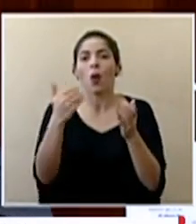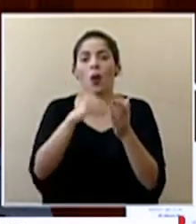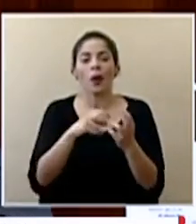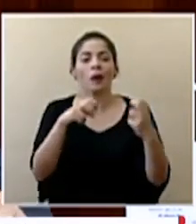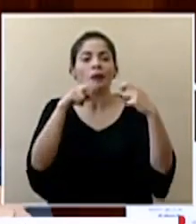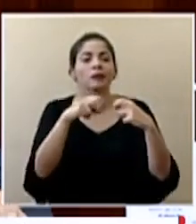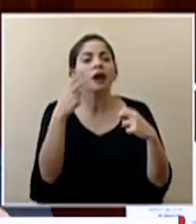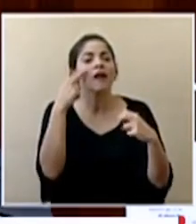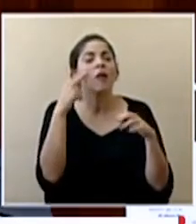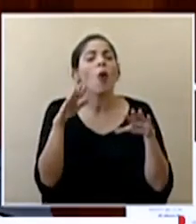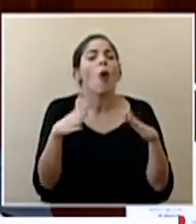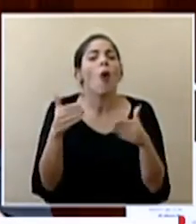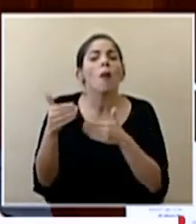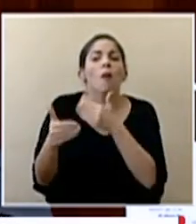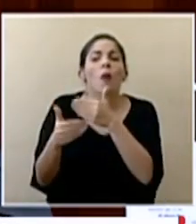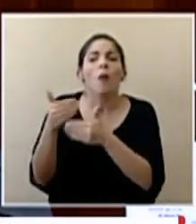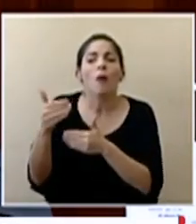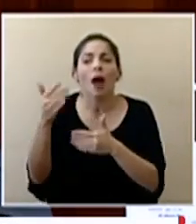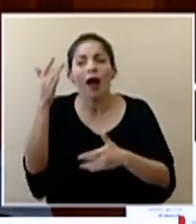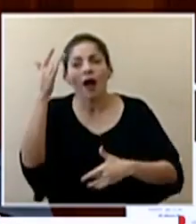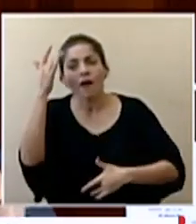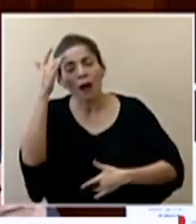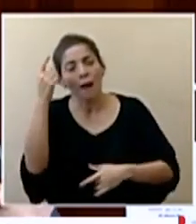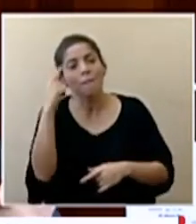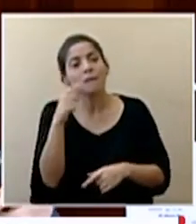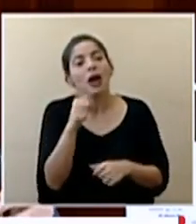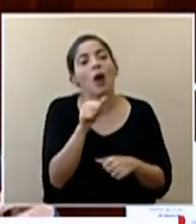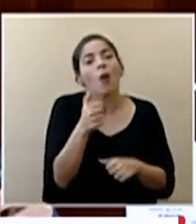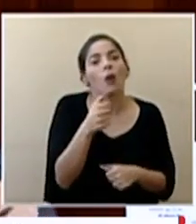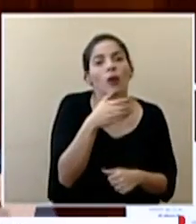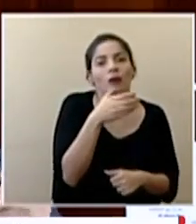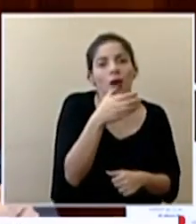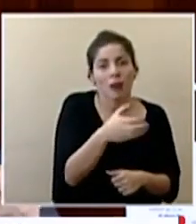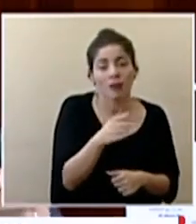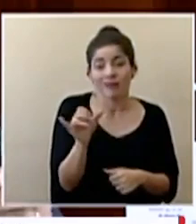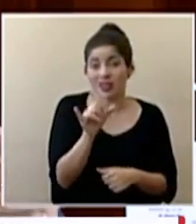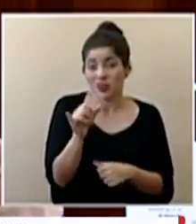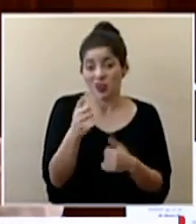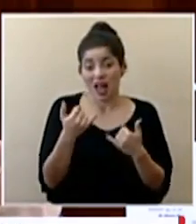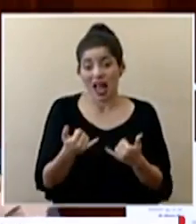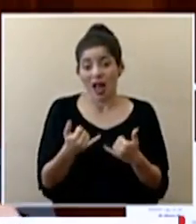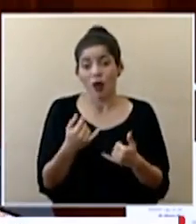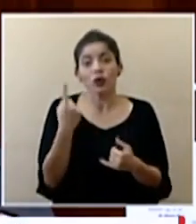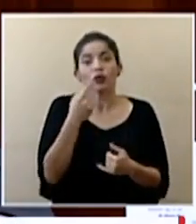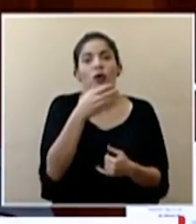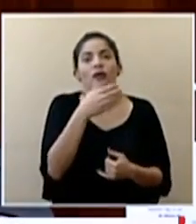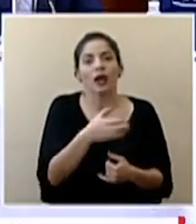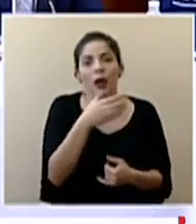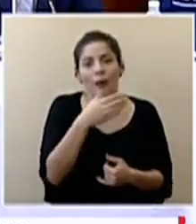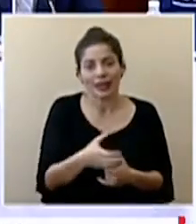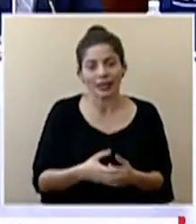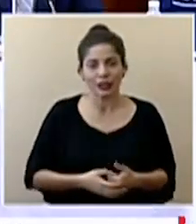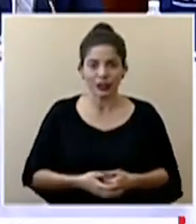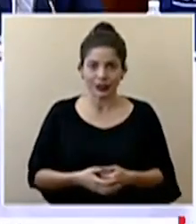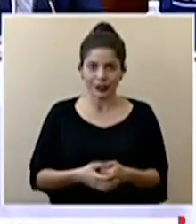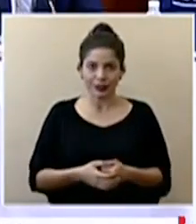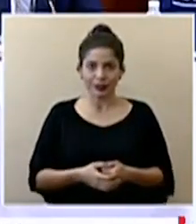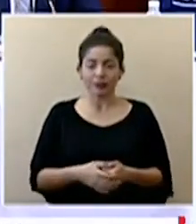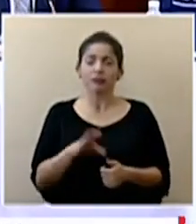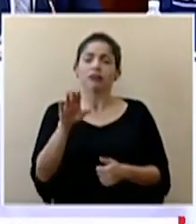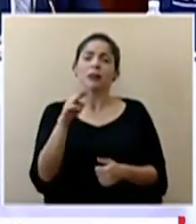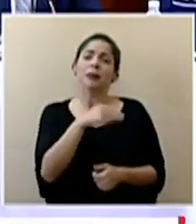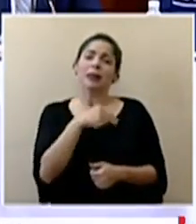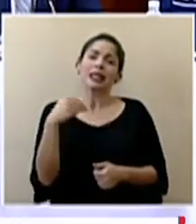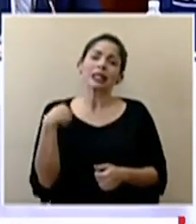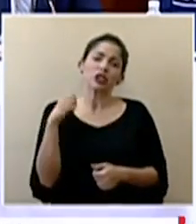está el panorama epidemiológico y eventualmente dar alguna recomendación. Igual en este caso han sido recomendaciones. Ministro